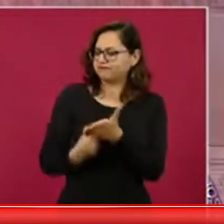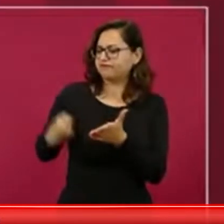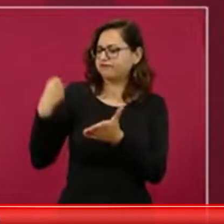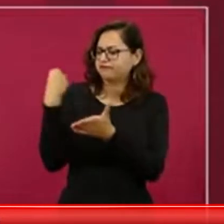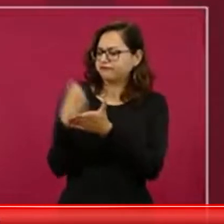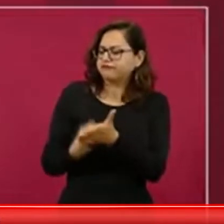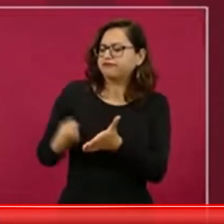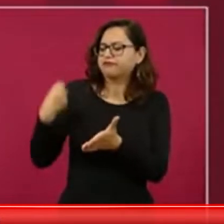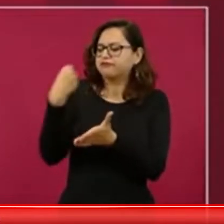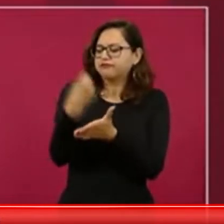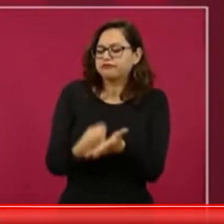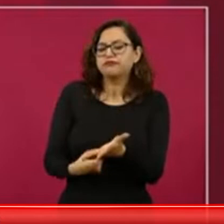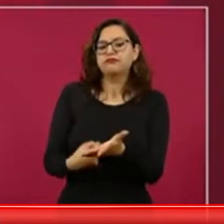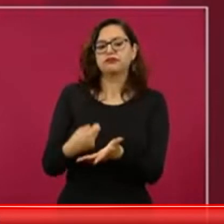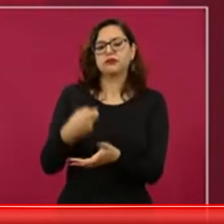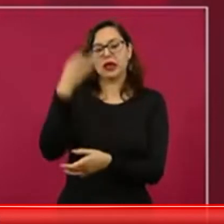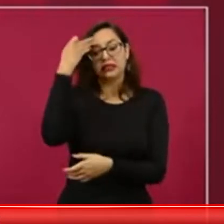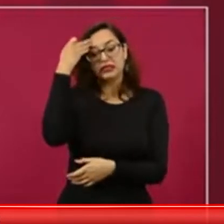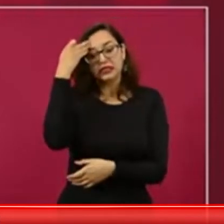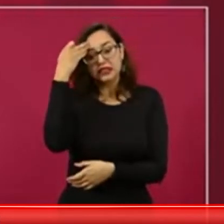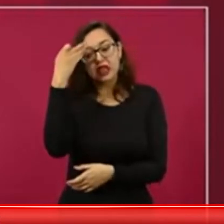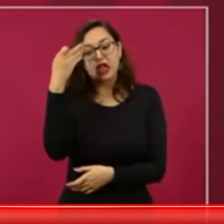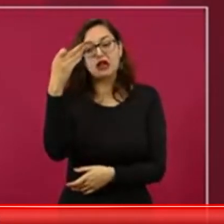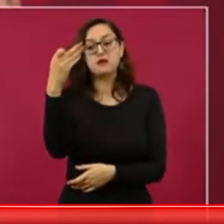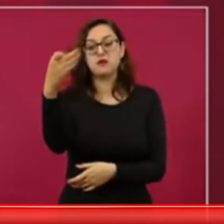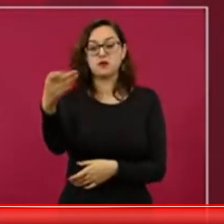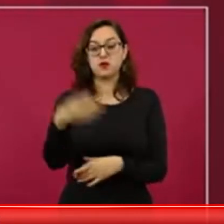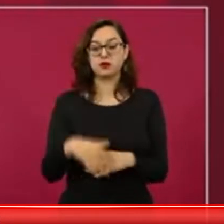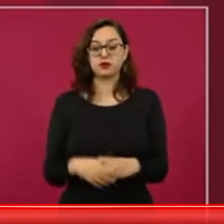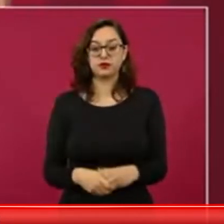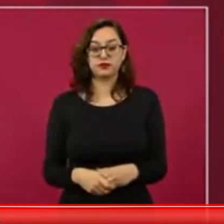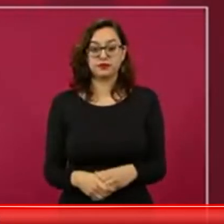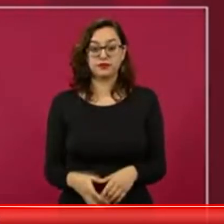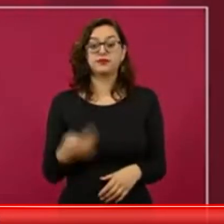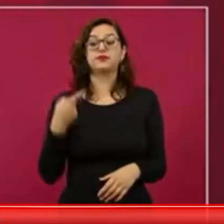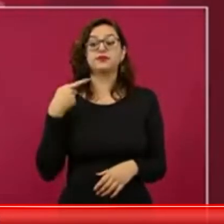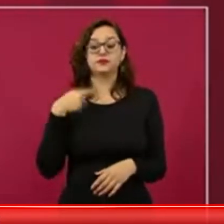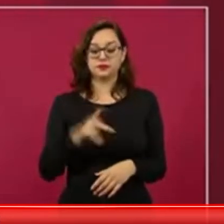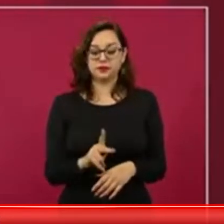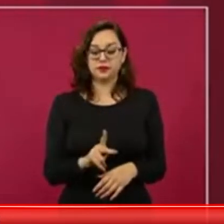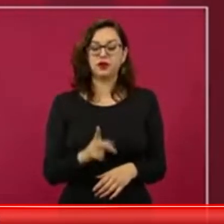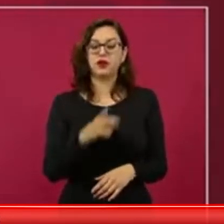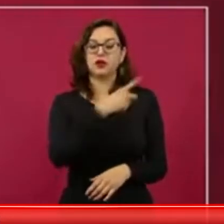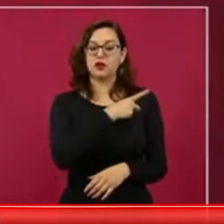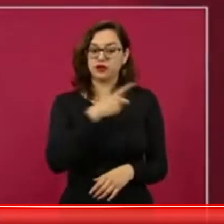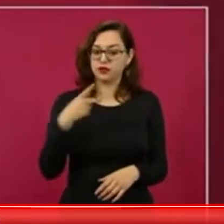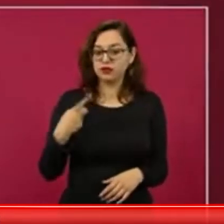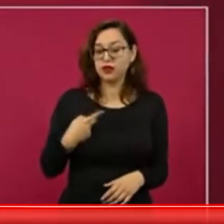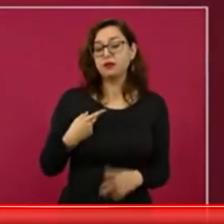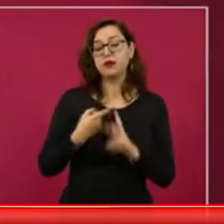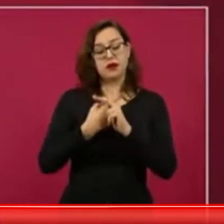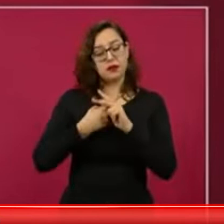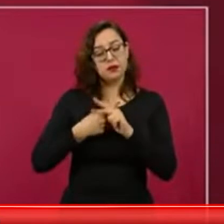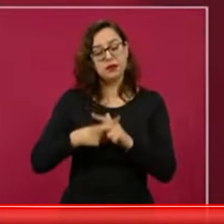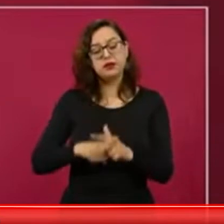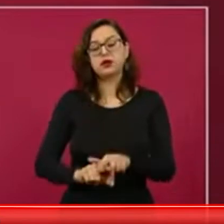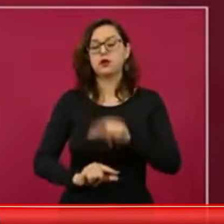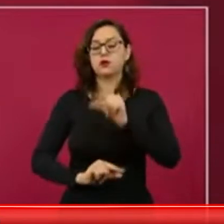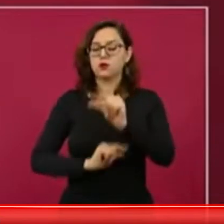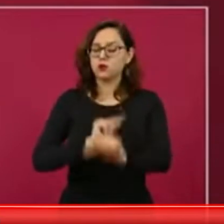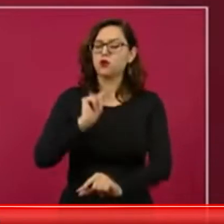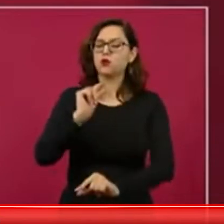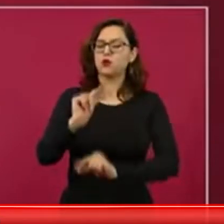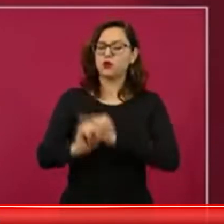pero hay que empezar a limpiar, a